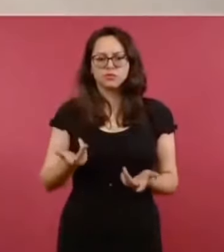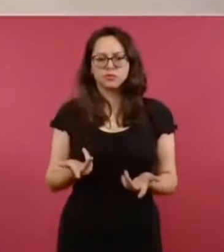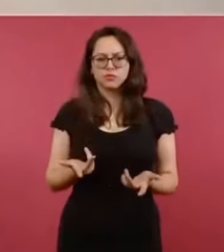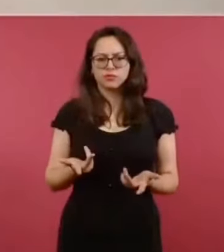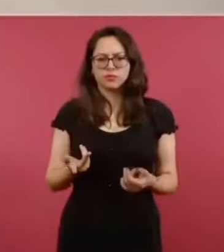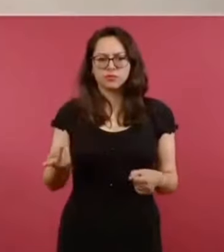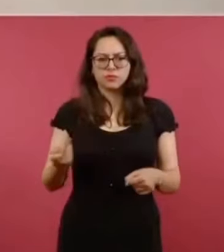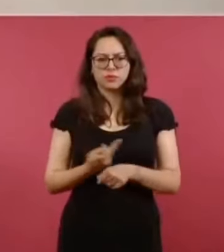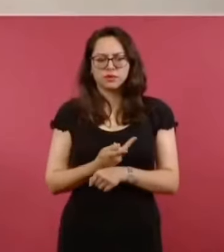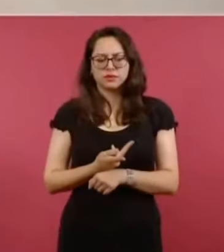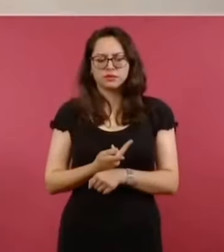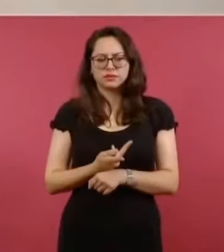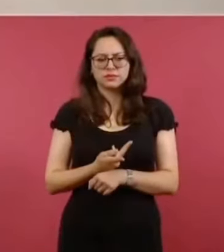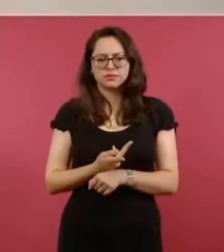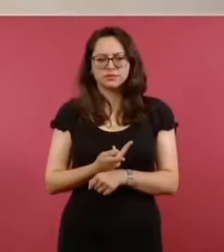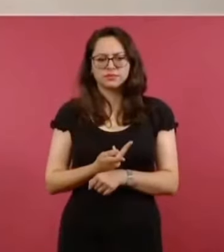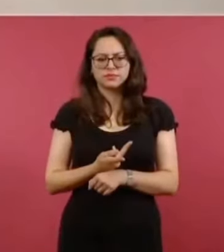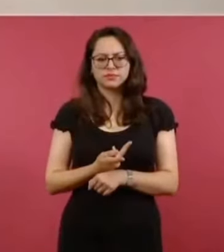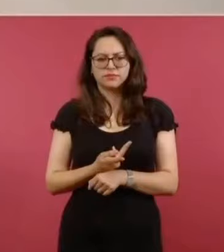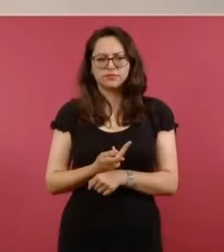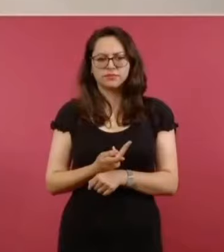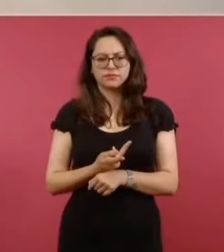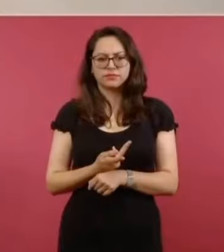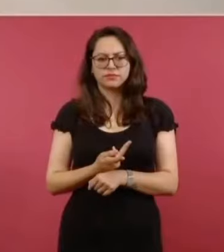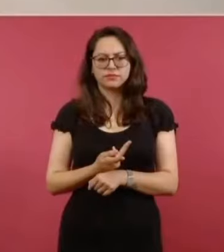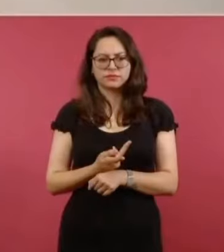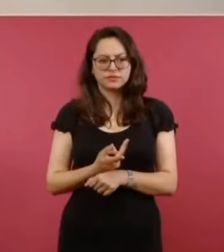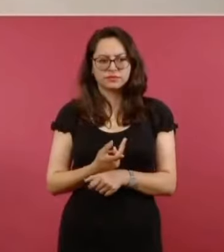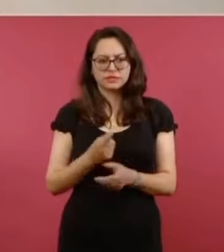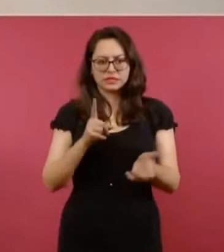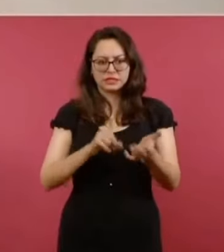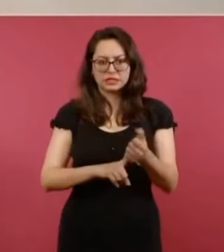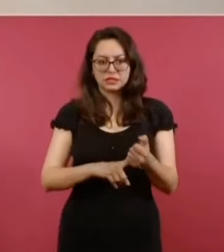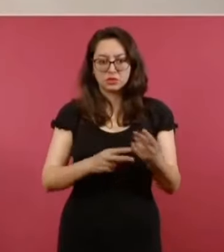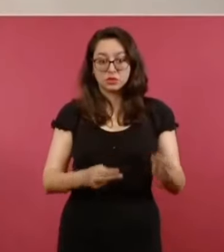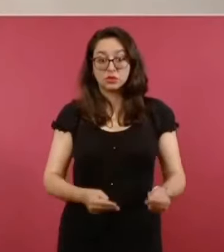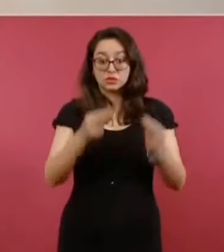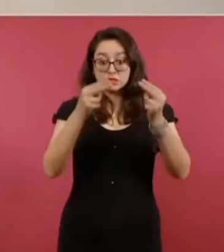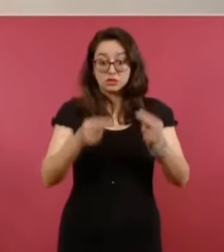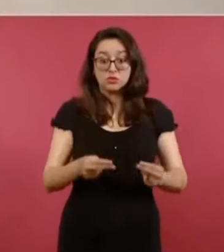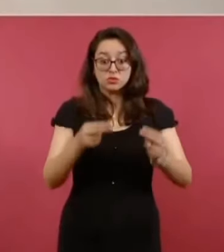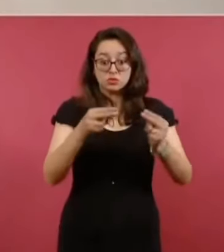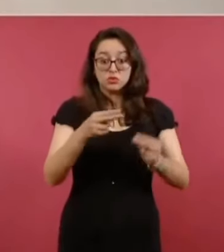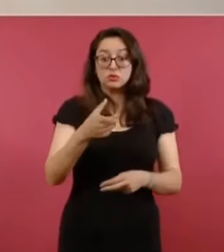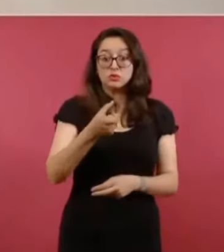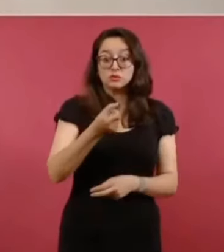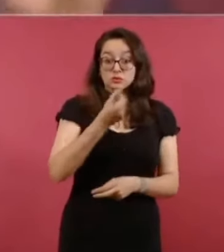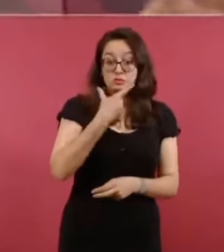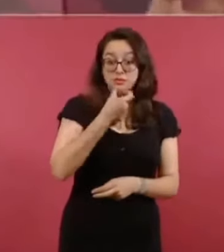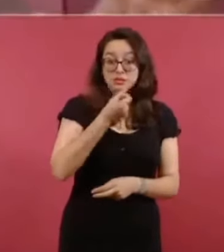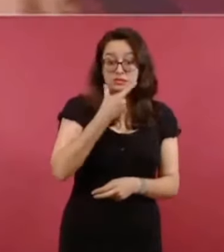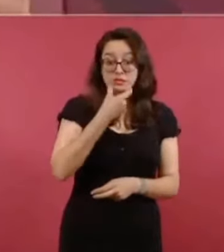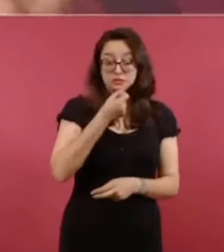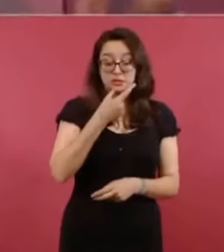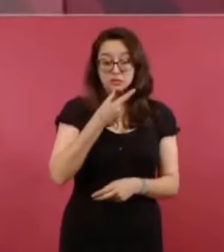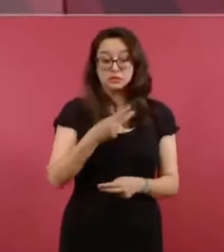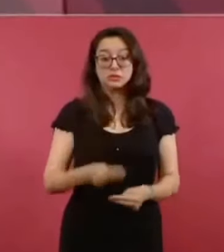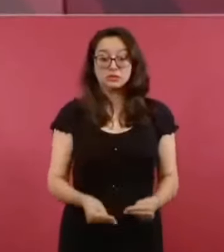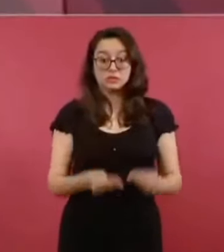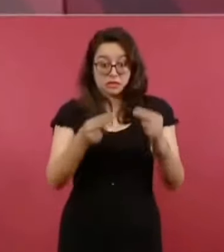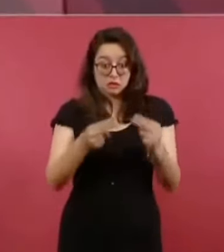transa de salud pública,